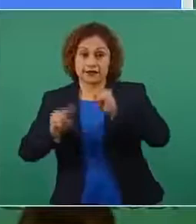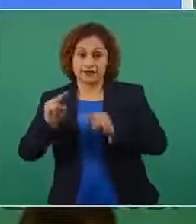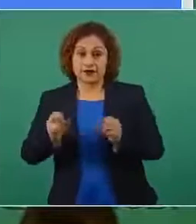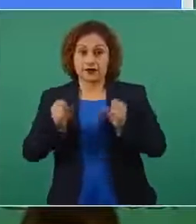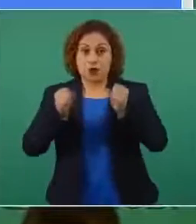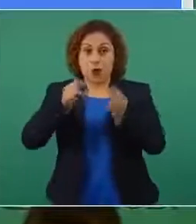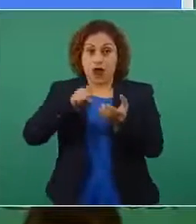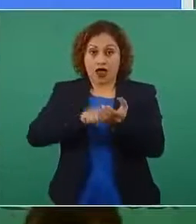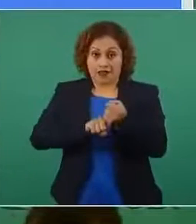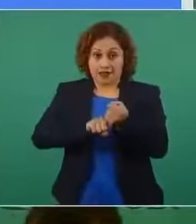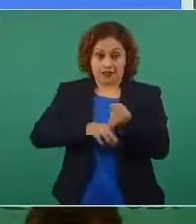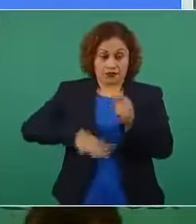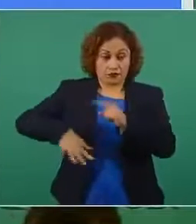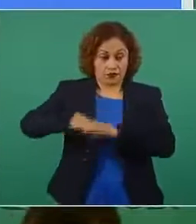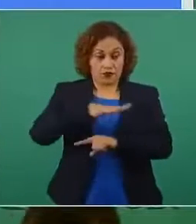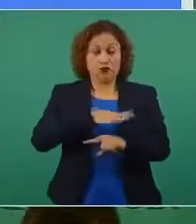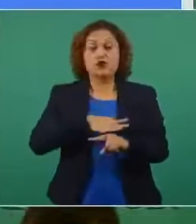Estado